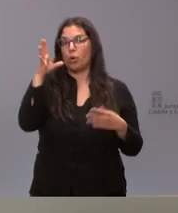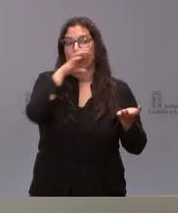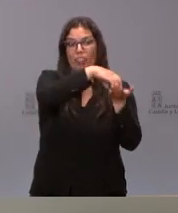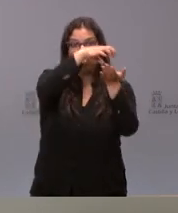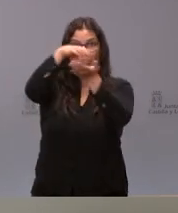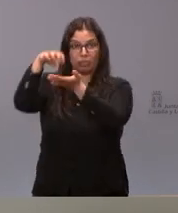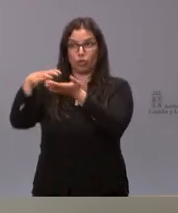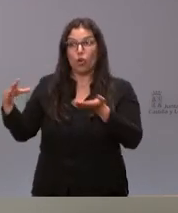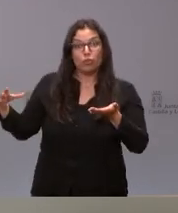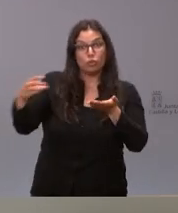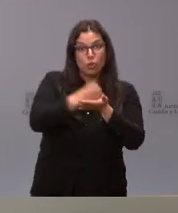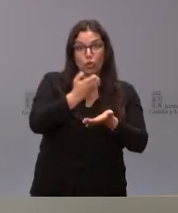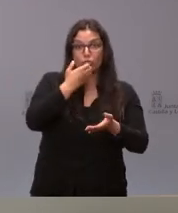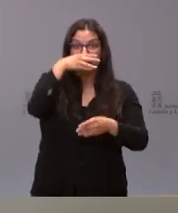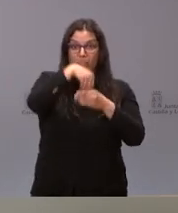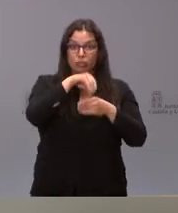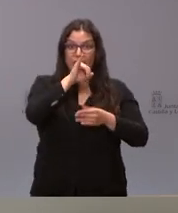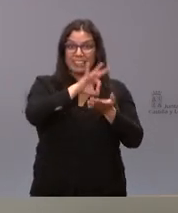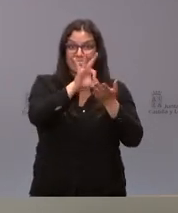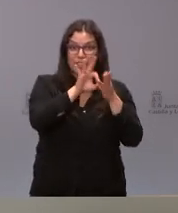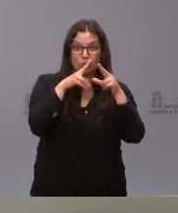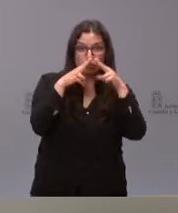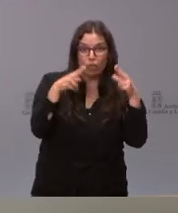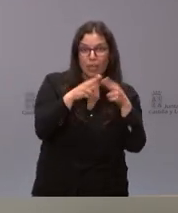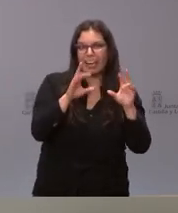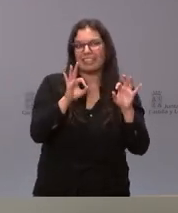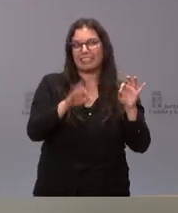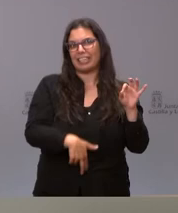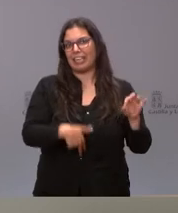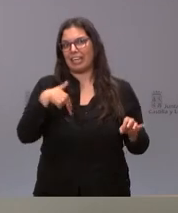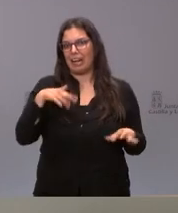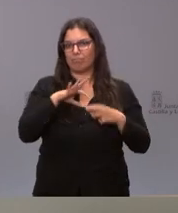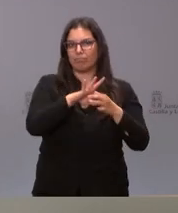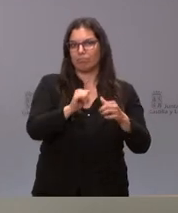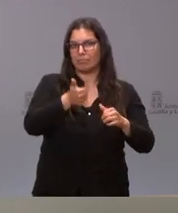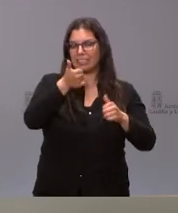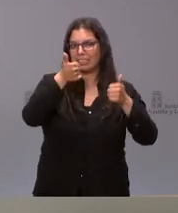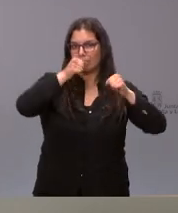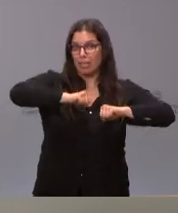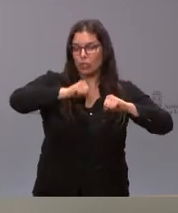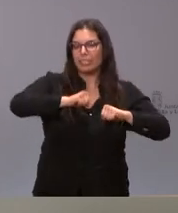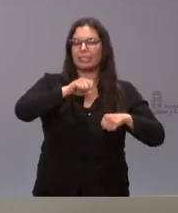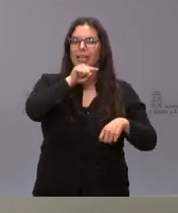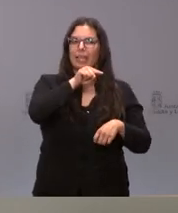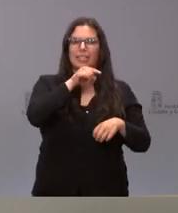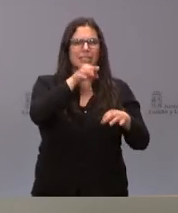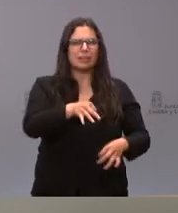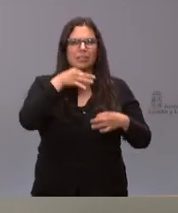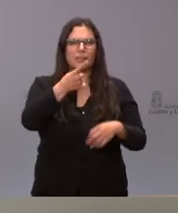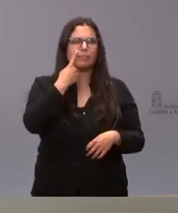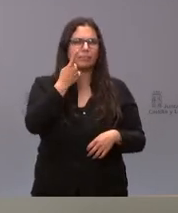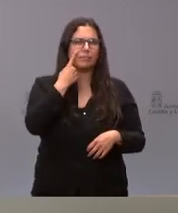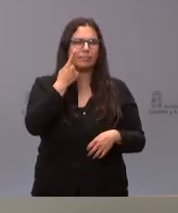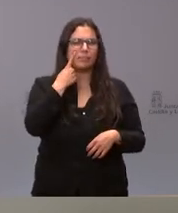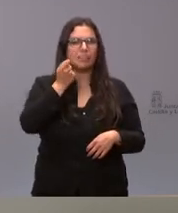de servicios sociales y especialmente con carácter general los que tienen que ver con las personas mayores son objeto de inspección periódica